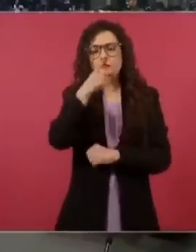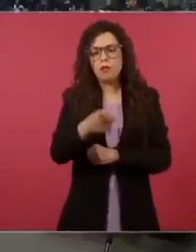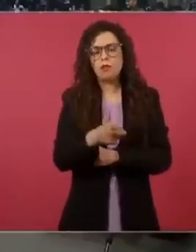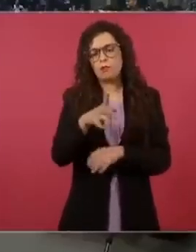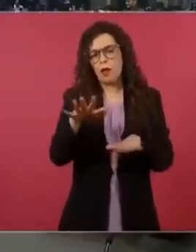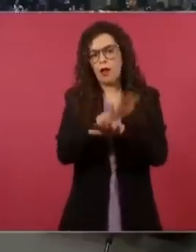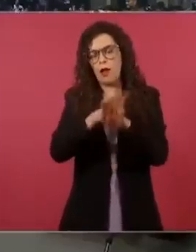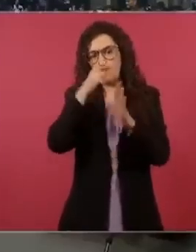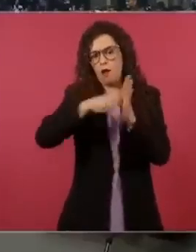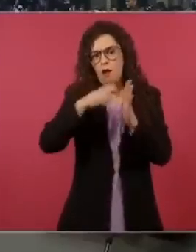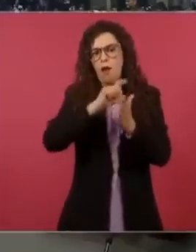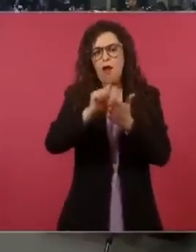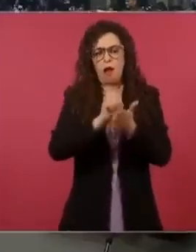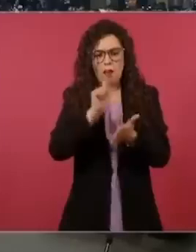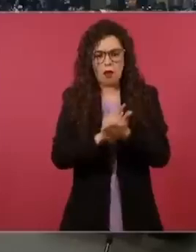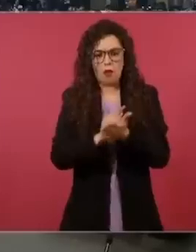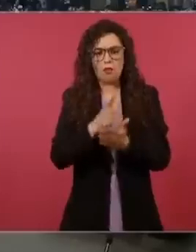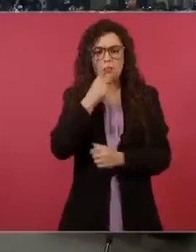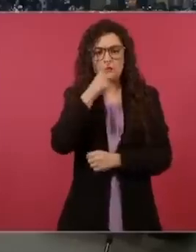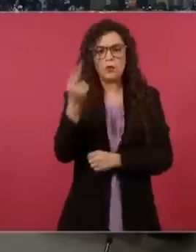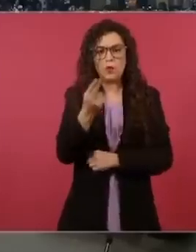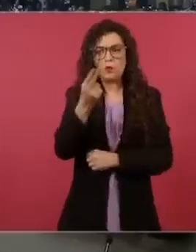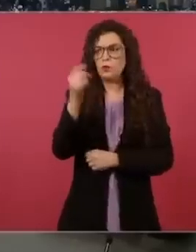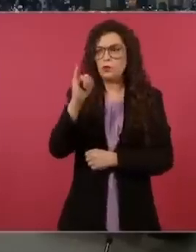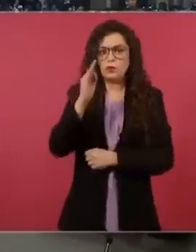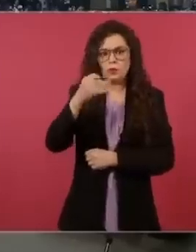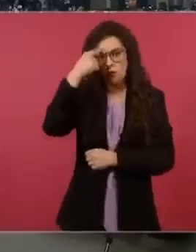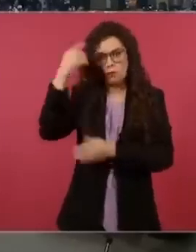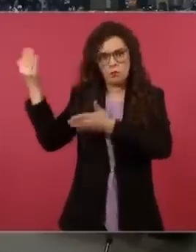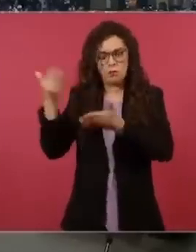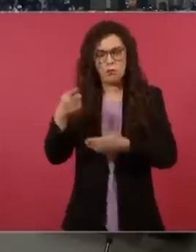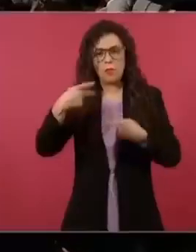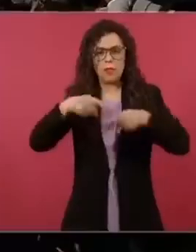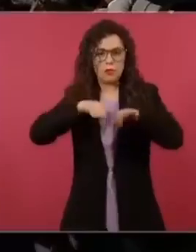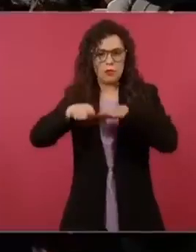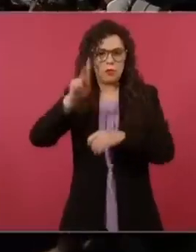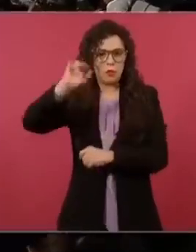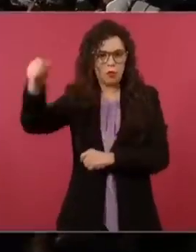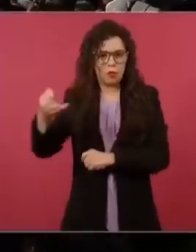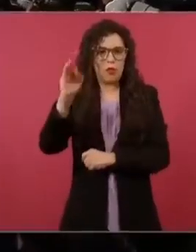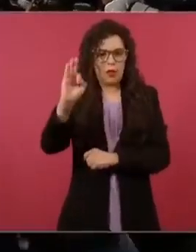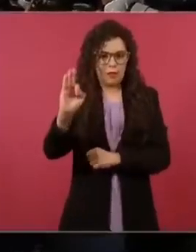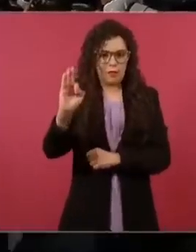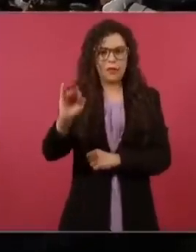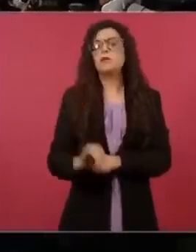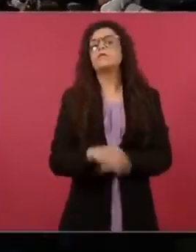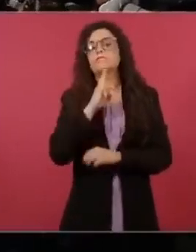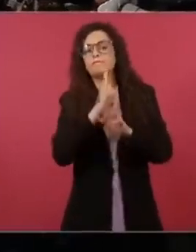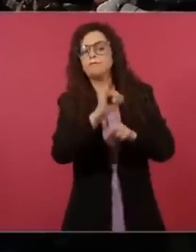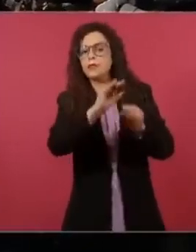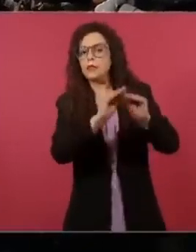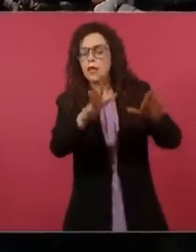recibir a los trabajadores del Poder Judicial? por muy preocupados? Y sobre todo quisiera su comentario, porque también este anuncio ha